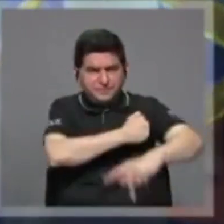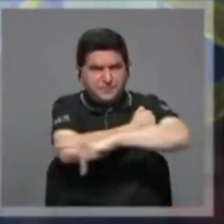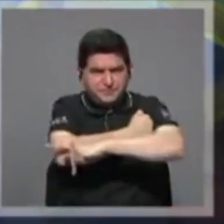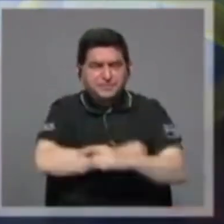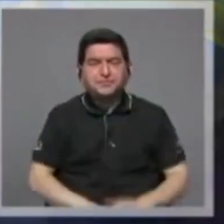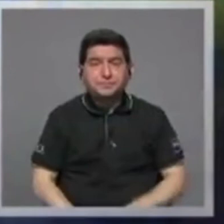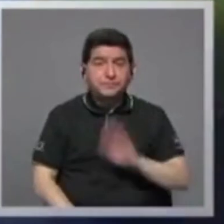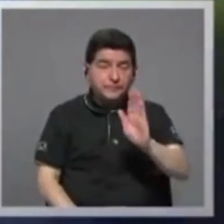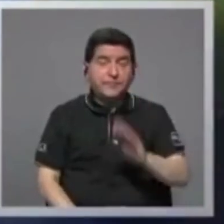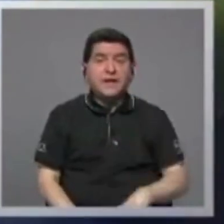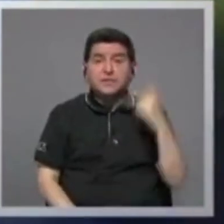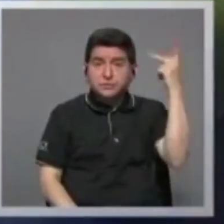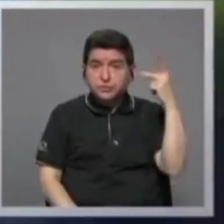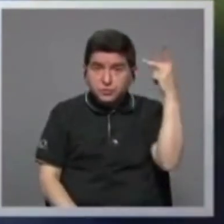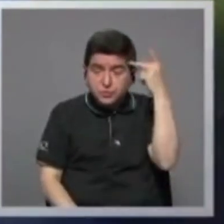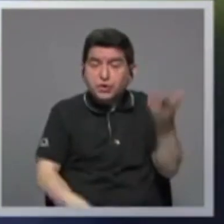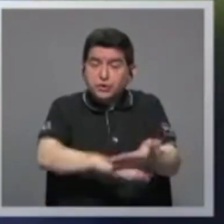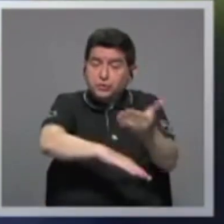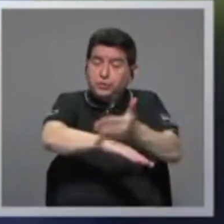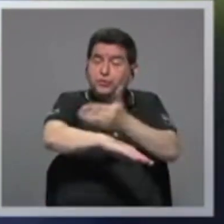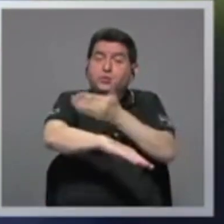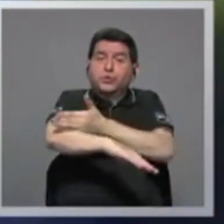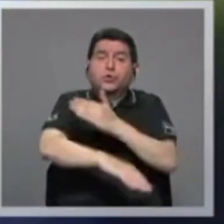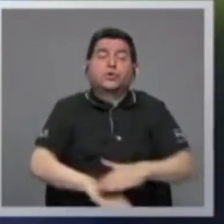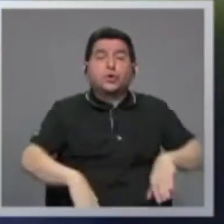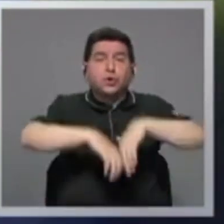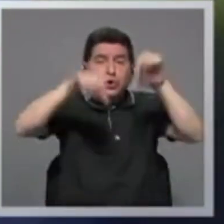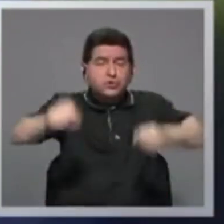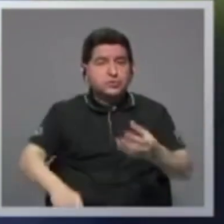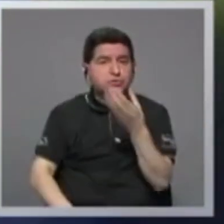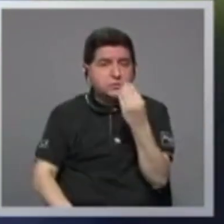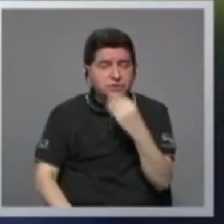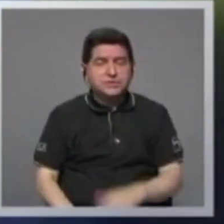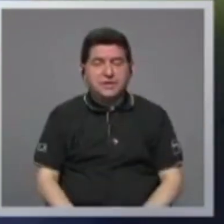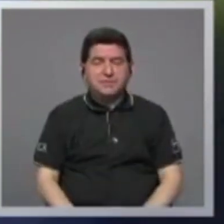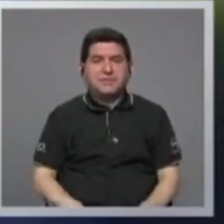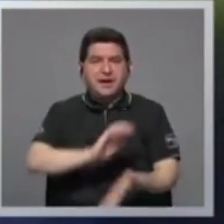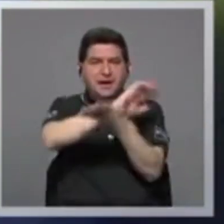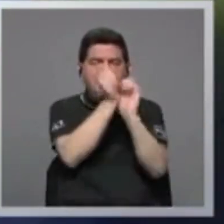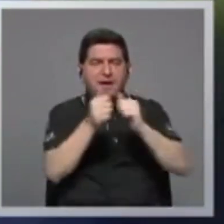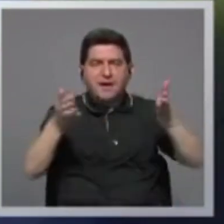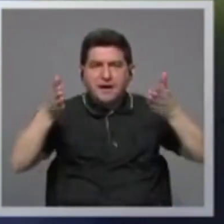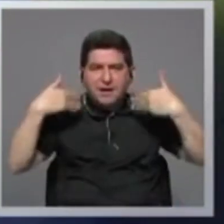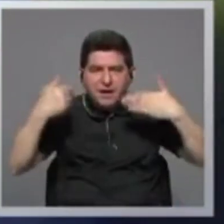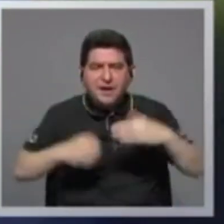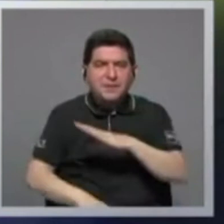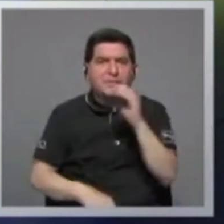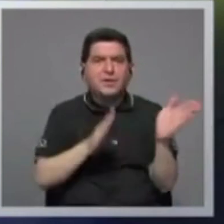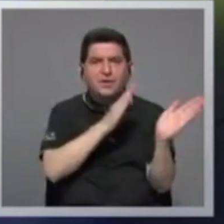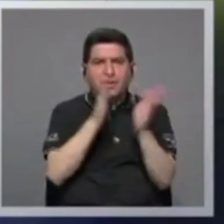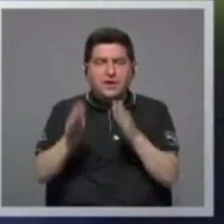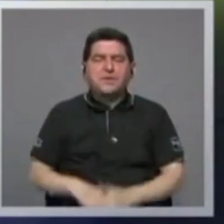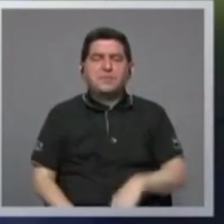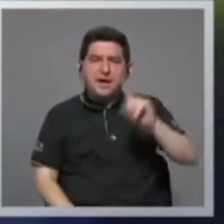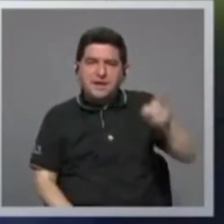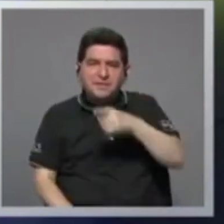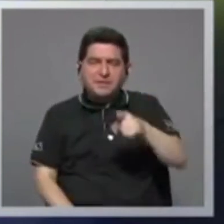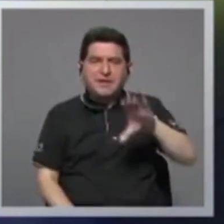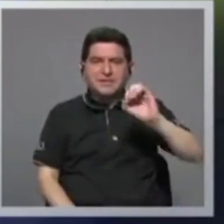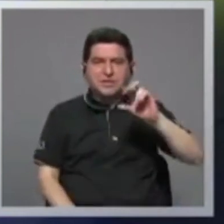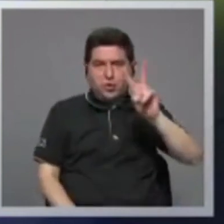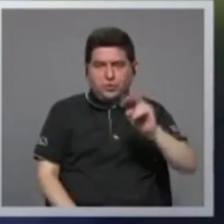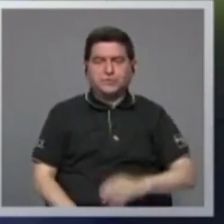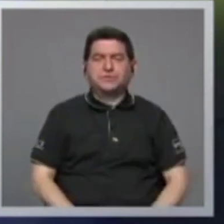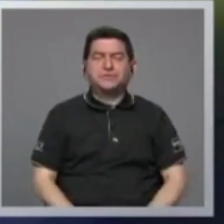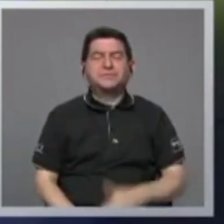en sus políticas, para mejorar sistemas de alimentación, cambio climático, y planes de descarbonización, etc.